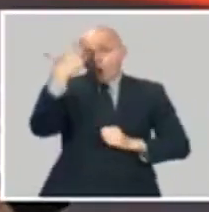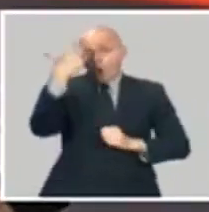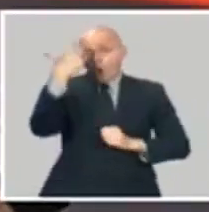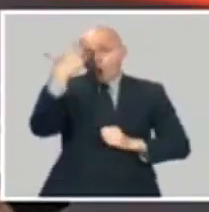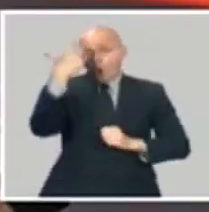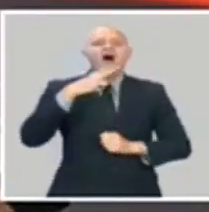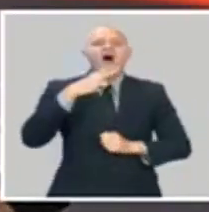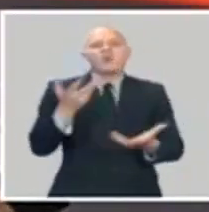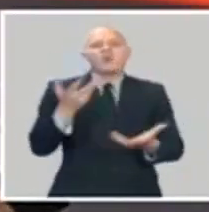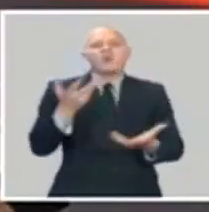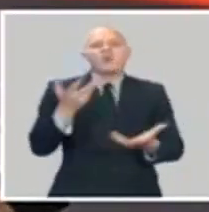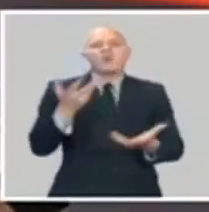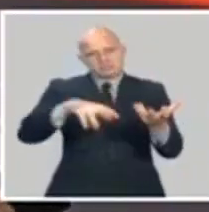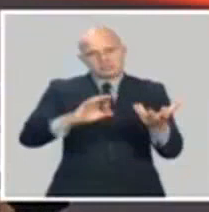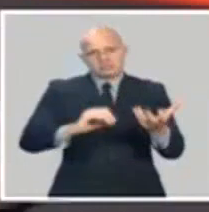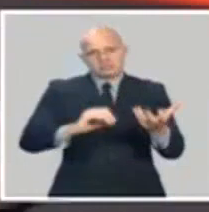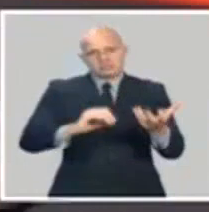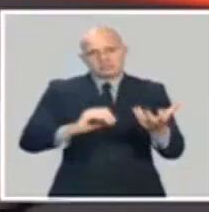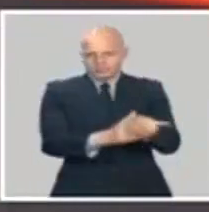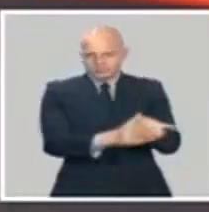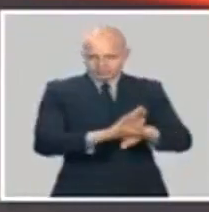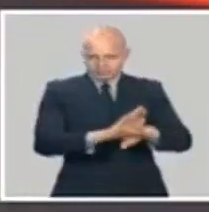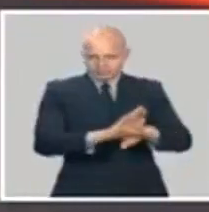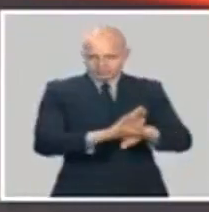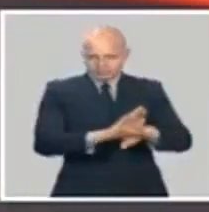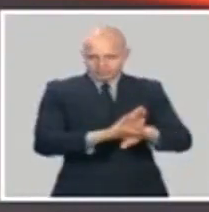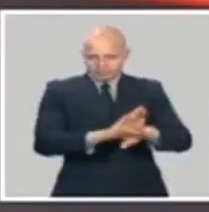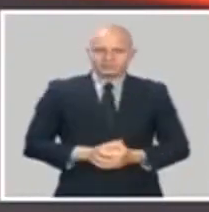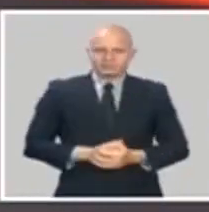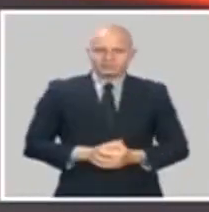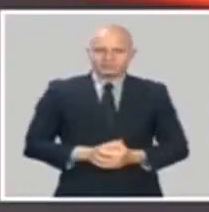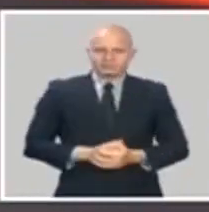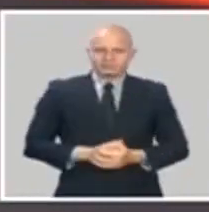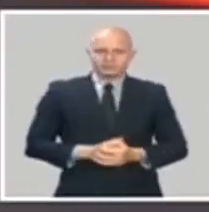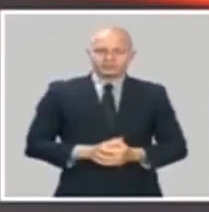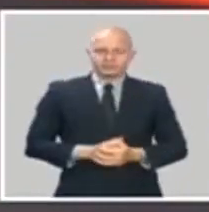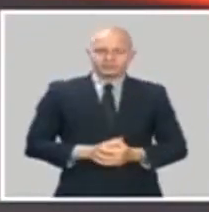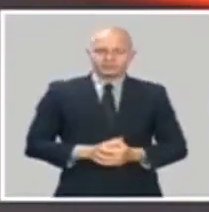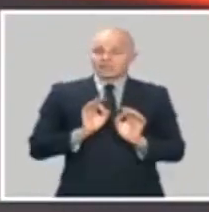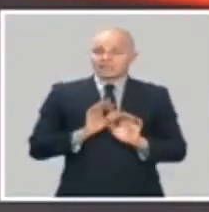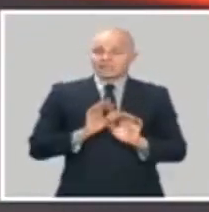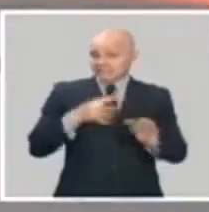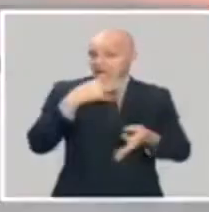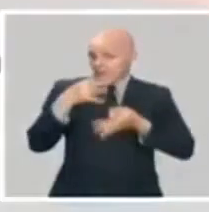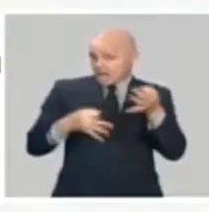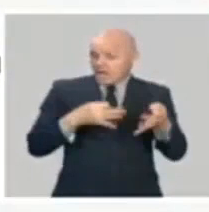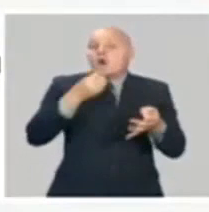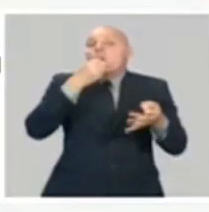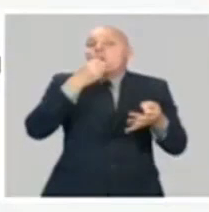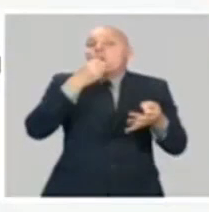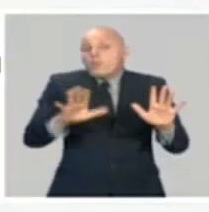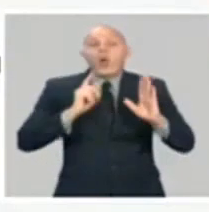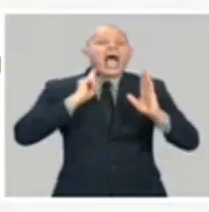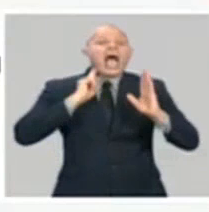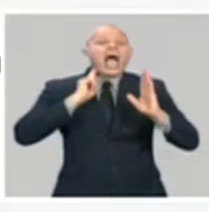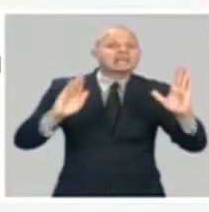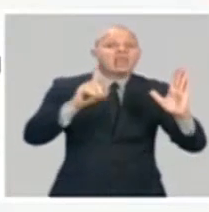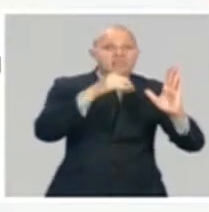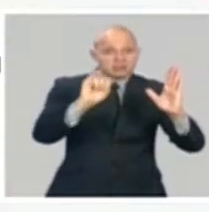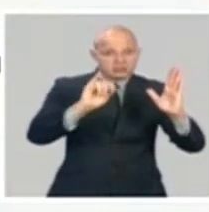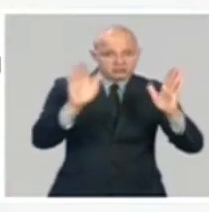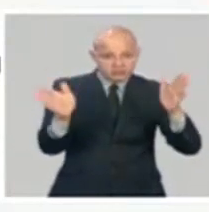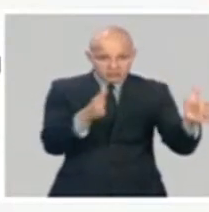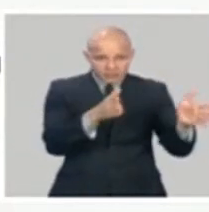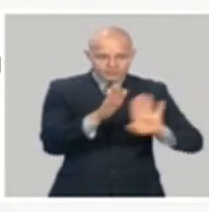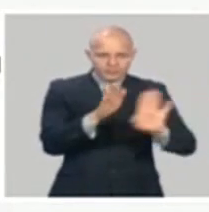Ahora, agrego lo siguiente. Las probabilidades de que se origine o intensifique al menos un huracán en